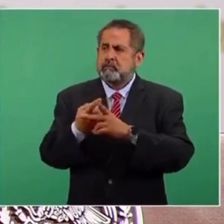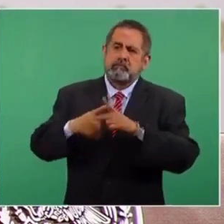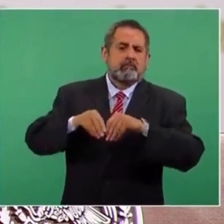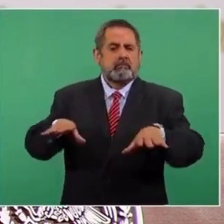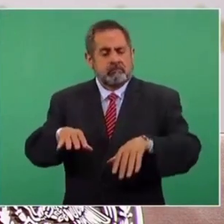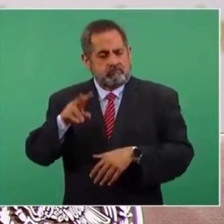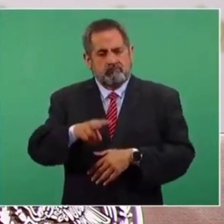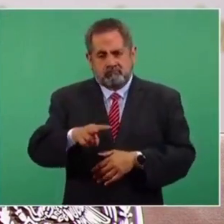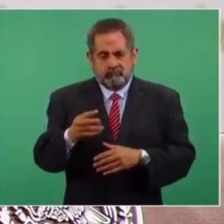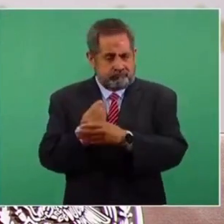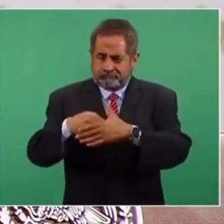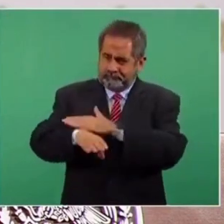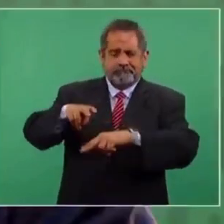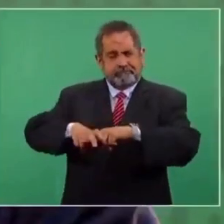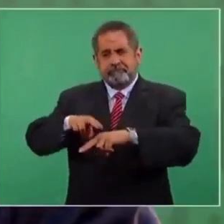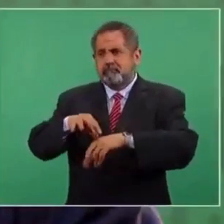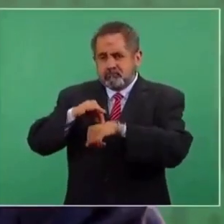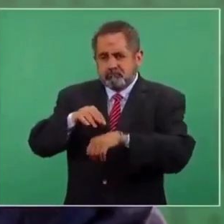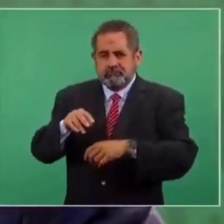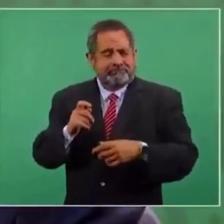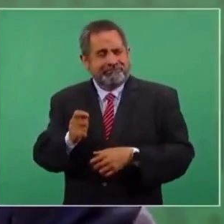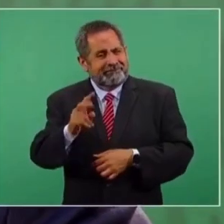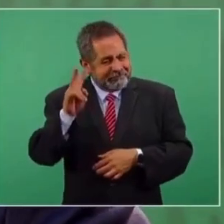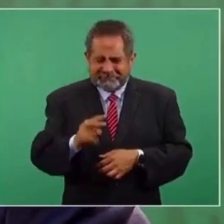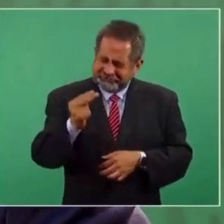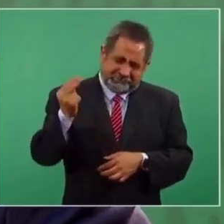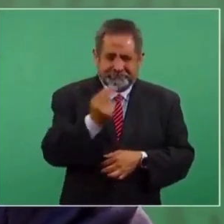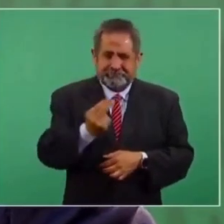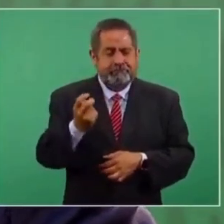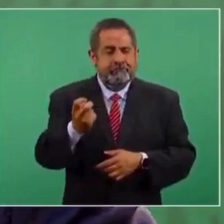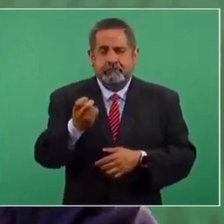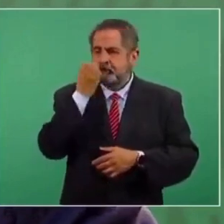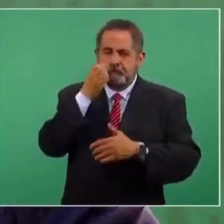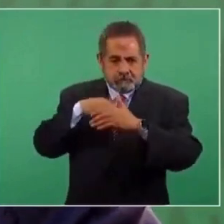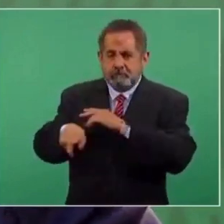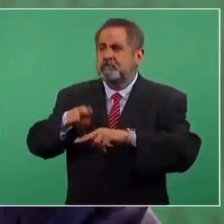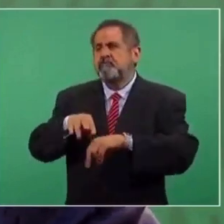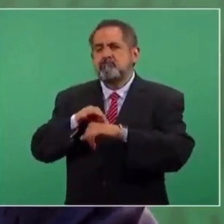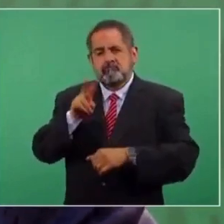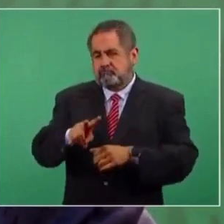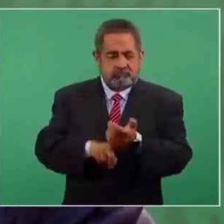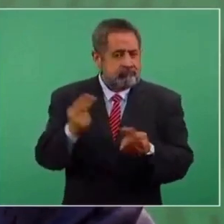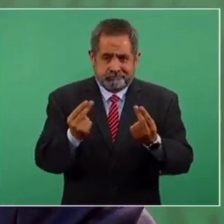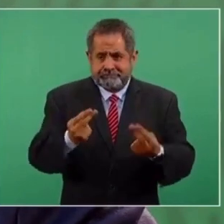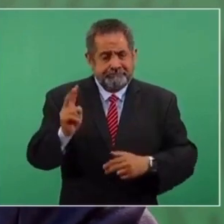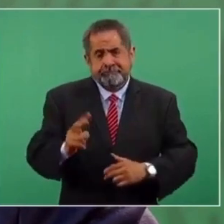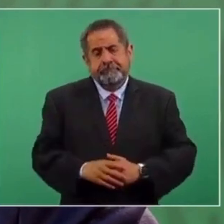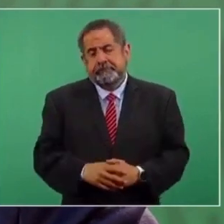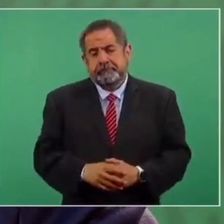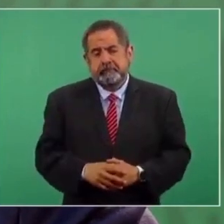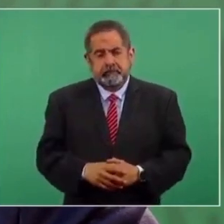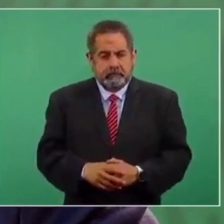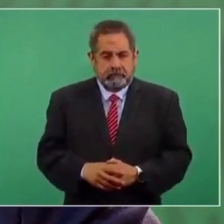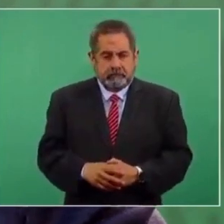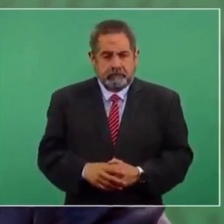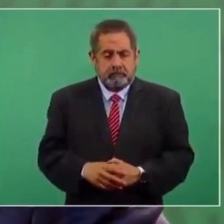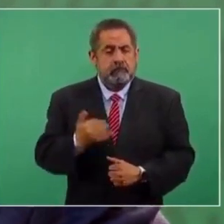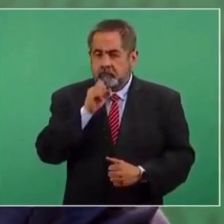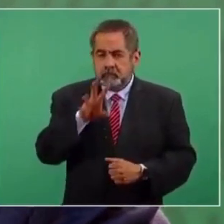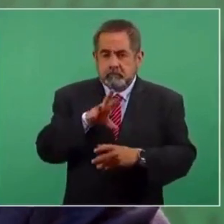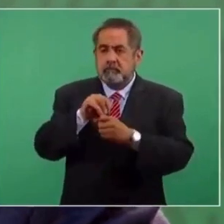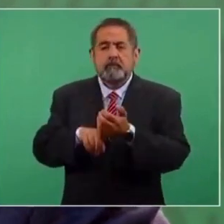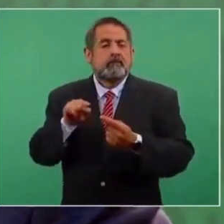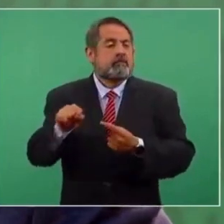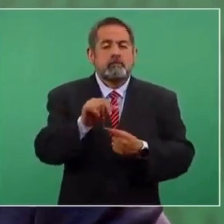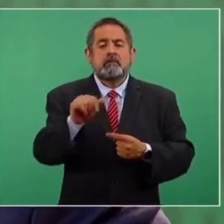presenciales, urge regresar a clases presenciales y va a